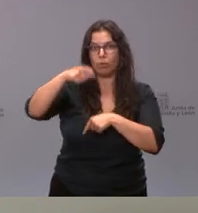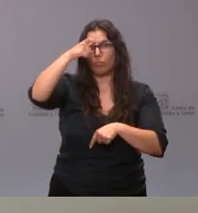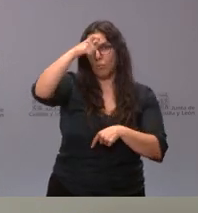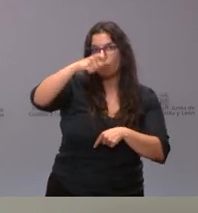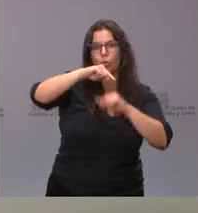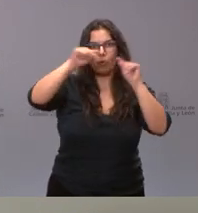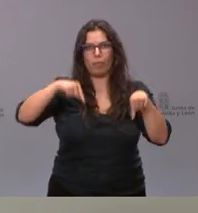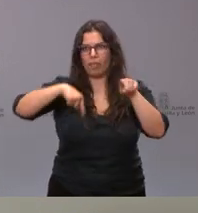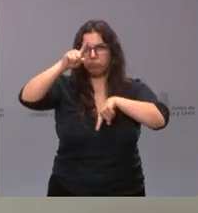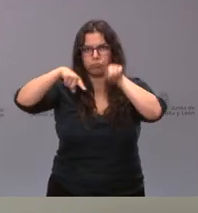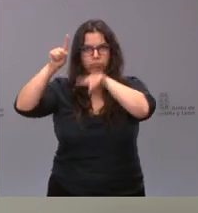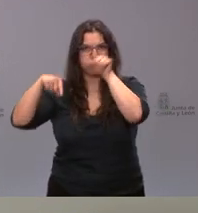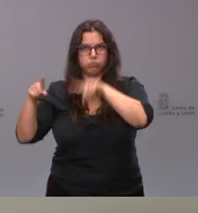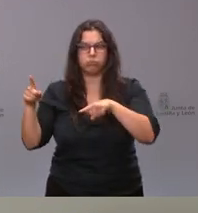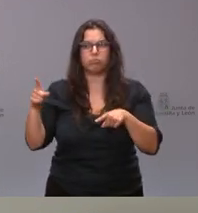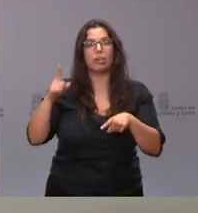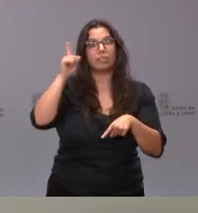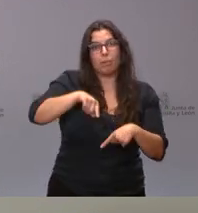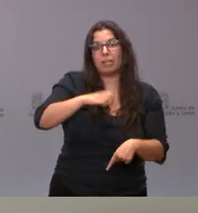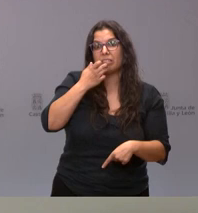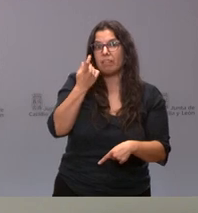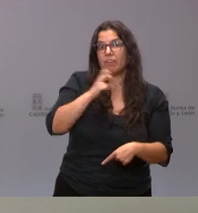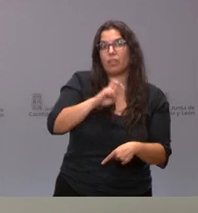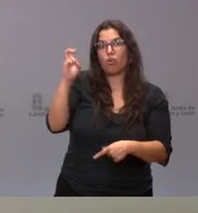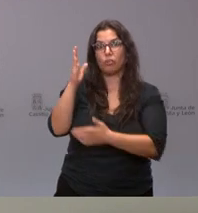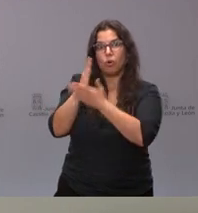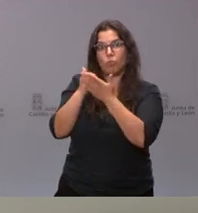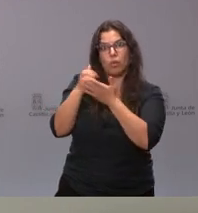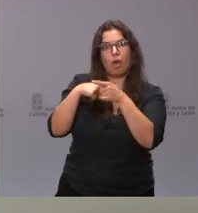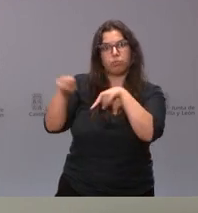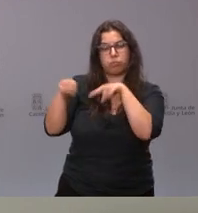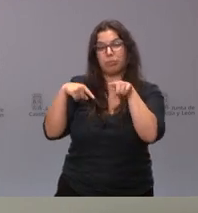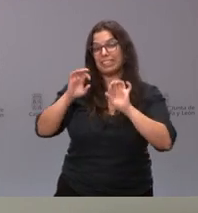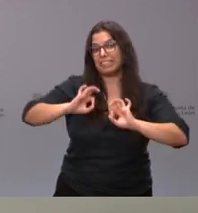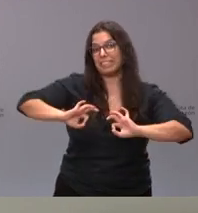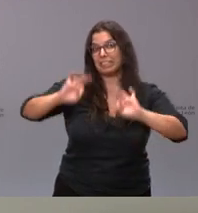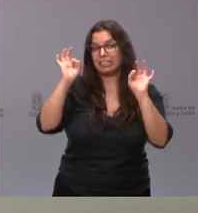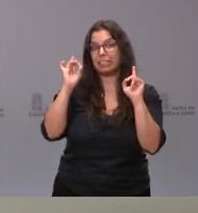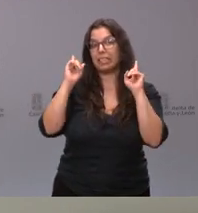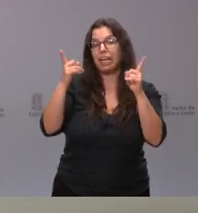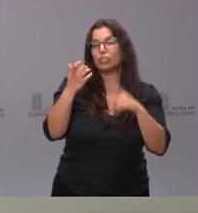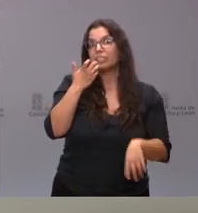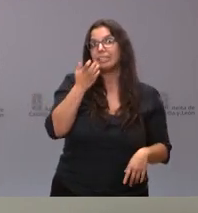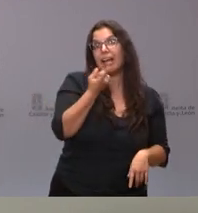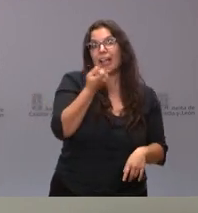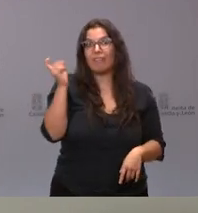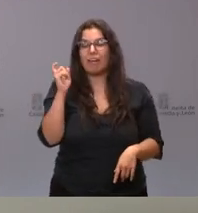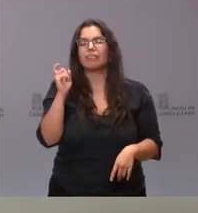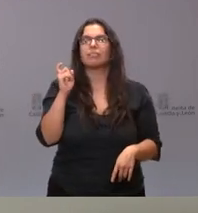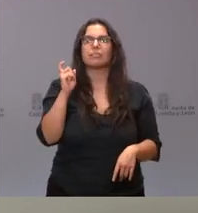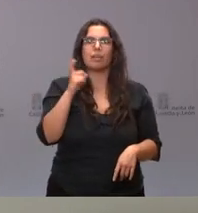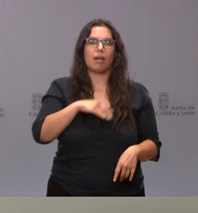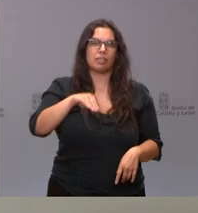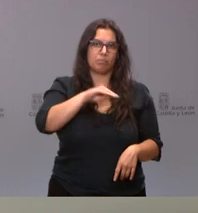e incluso con otras comunidades autónomas y, excepcionalmente, cuando fueran las circunstancias fuera del territorio